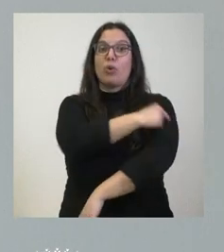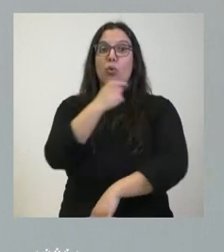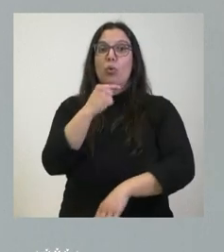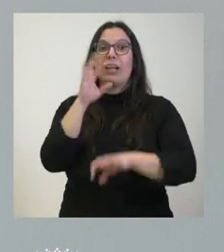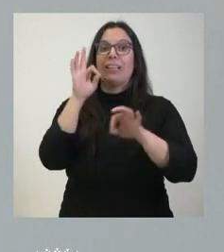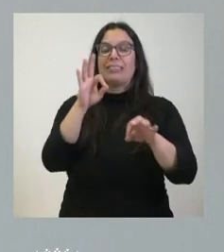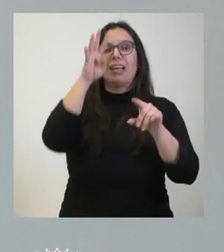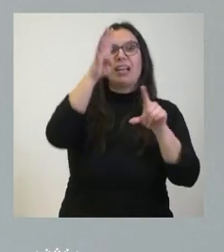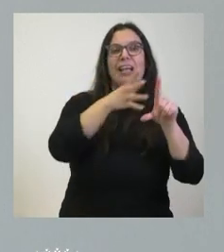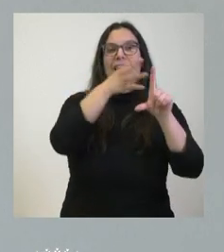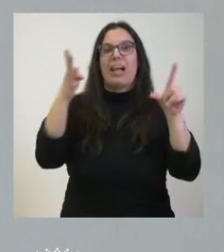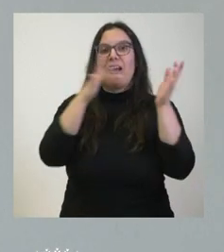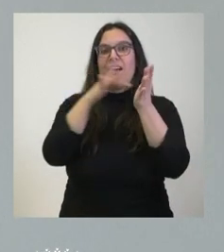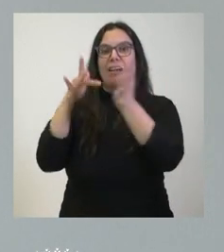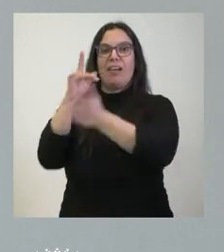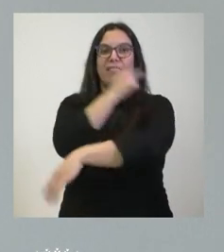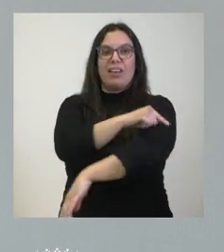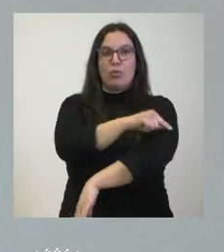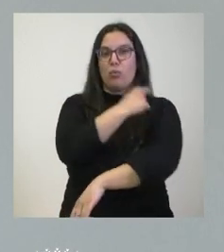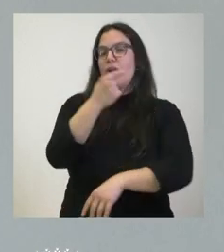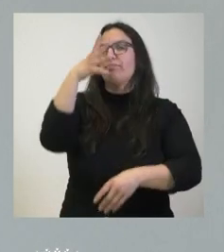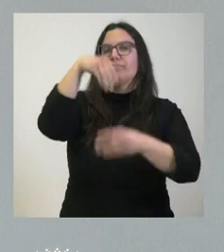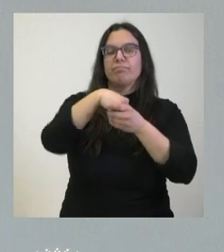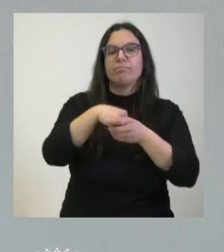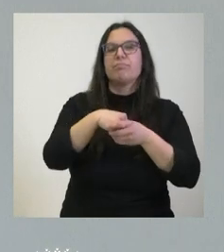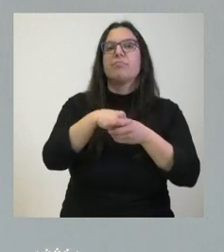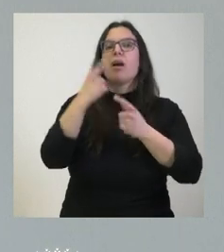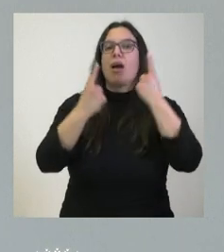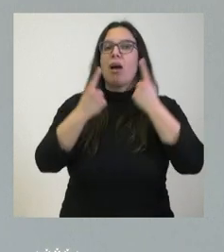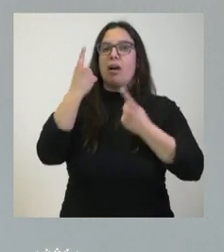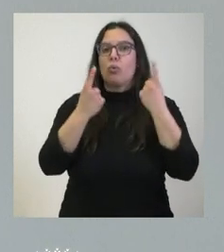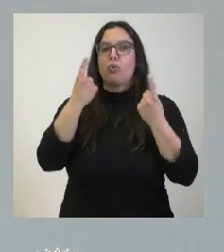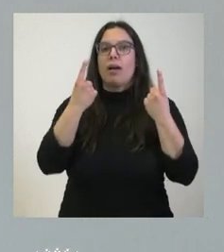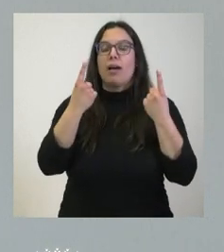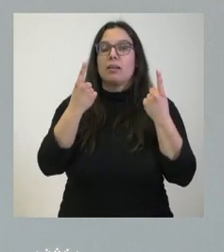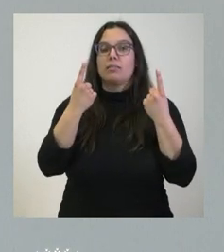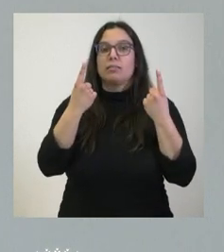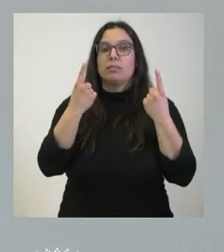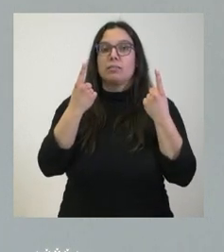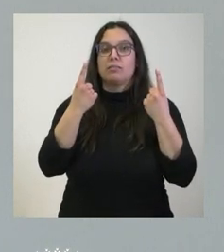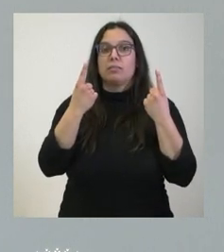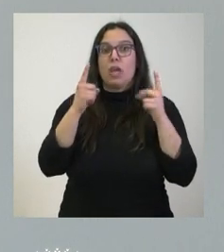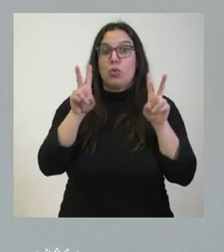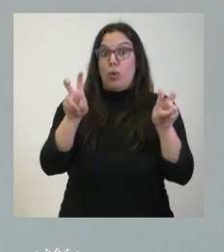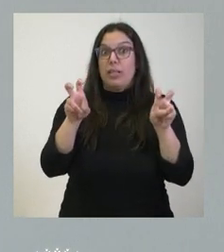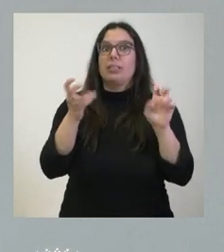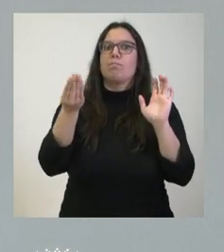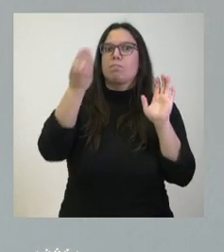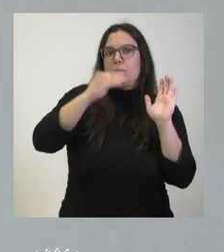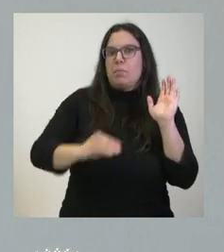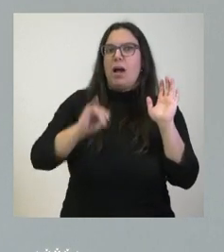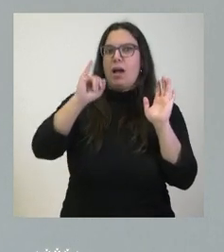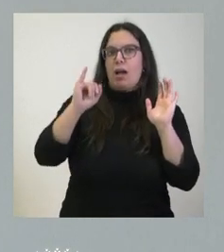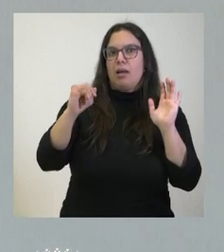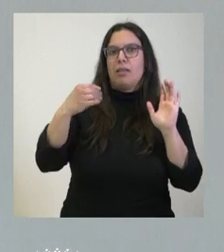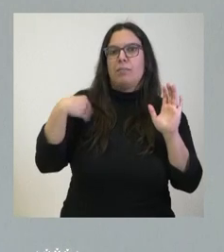calendario vacunal. Entre estas vacunas incorporamos algunas de nuevo suministro dentro de este